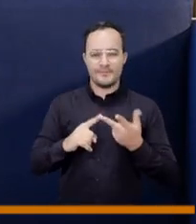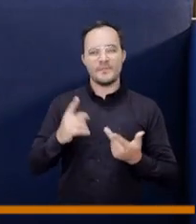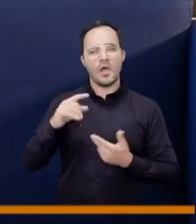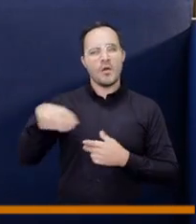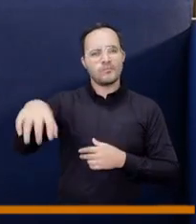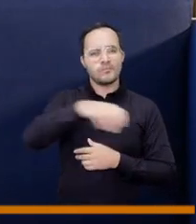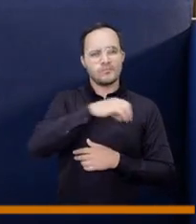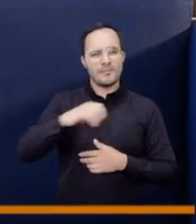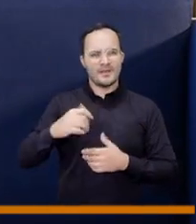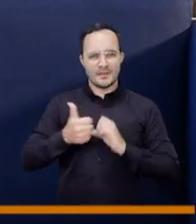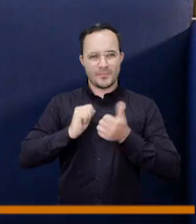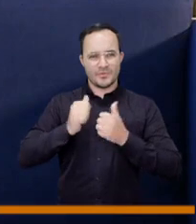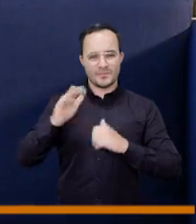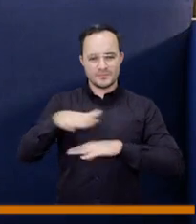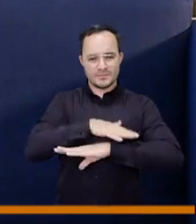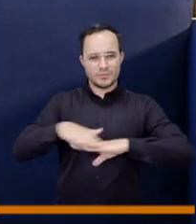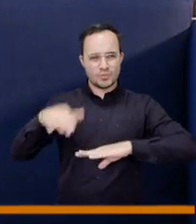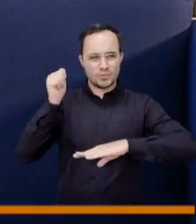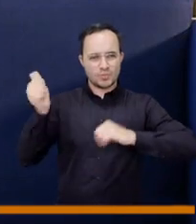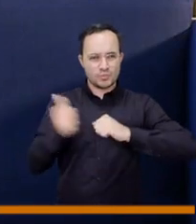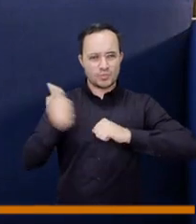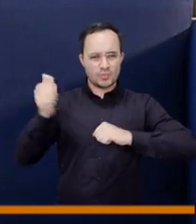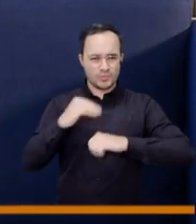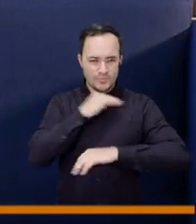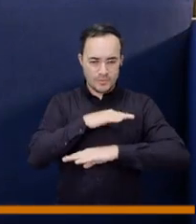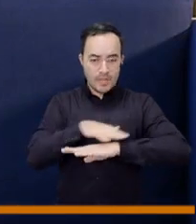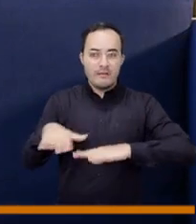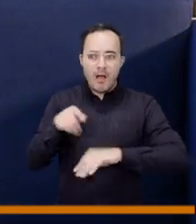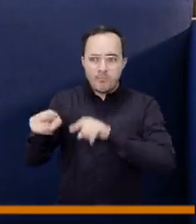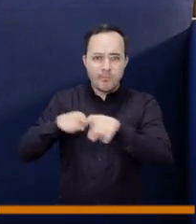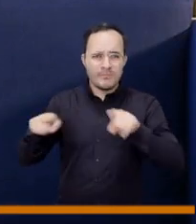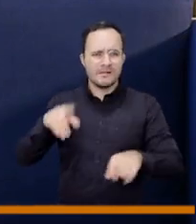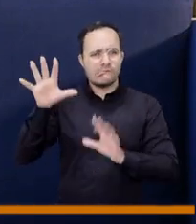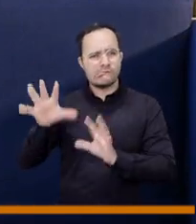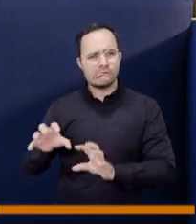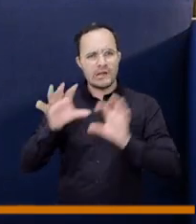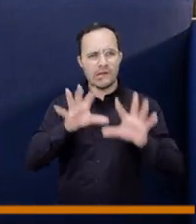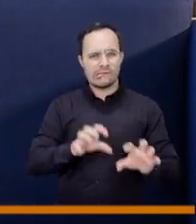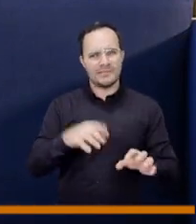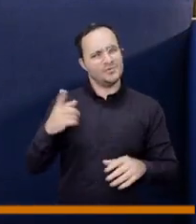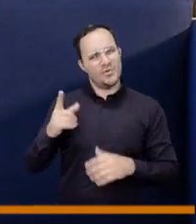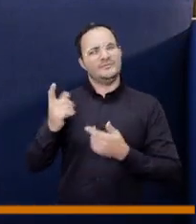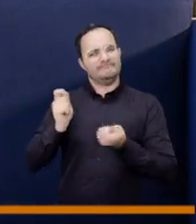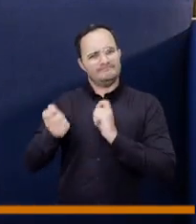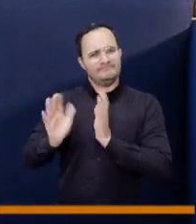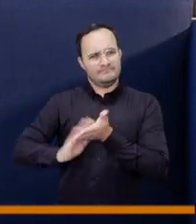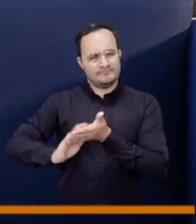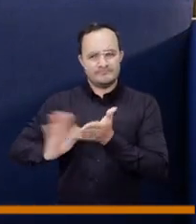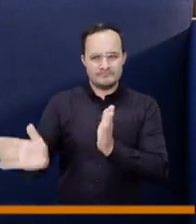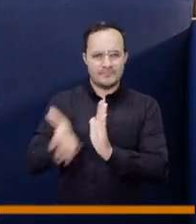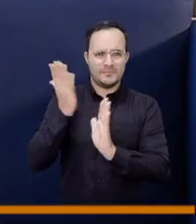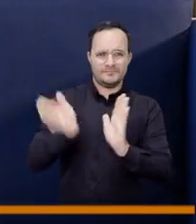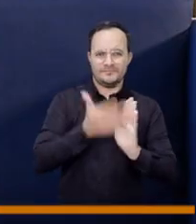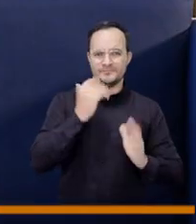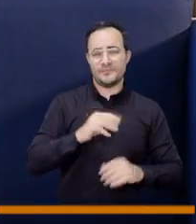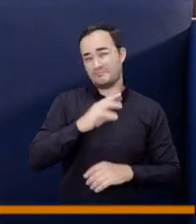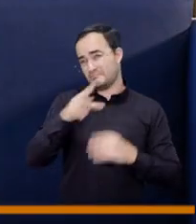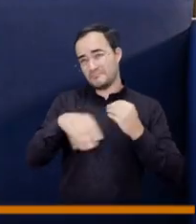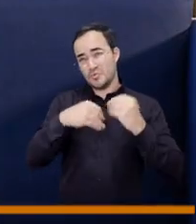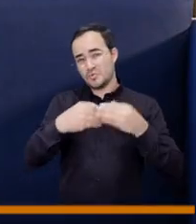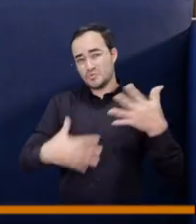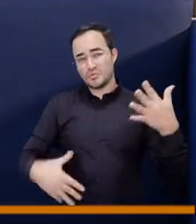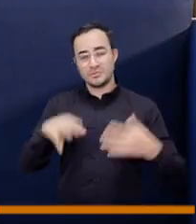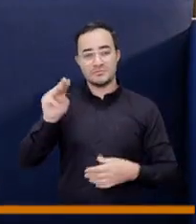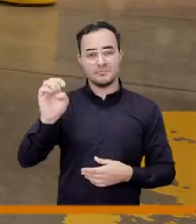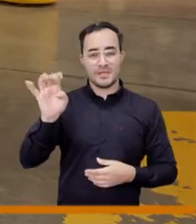escenarios deportivos de canchas sintéticas tengan un plan de mantenimiento que permitan que estén al día y así podríamos continuar ejemplo metro salud